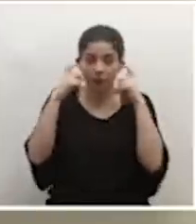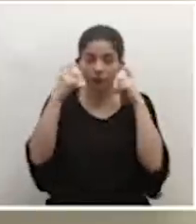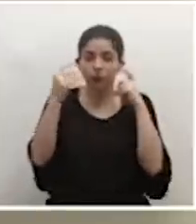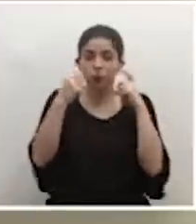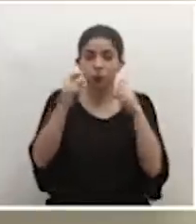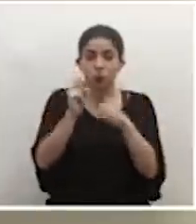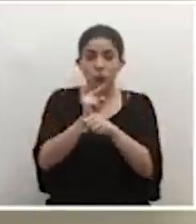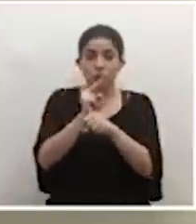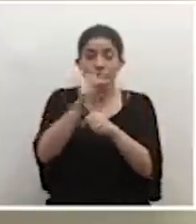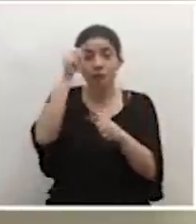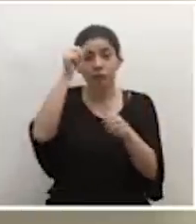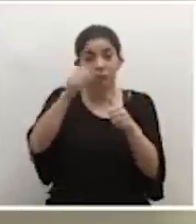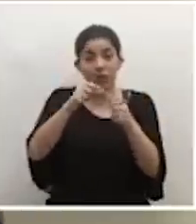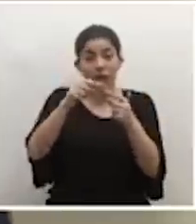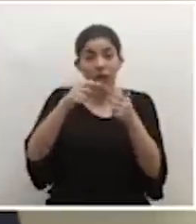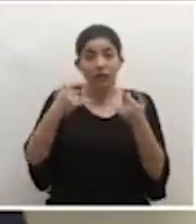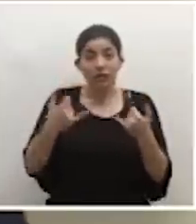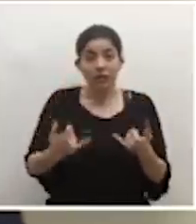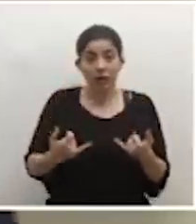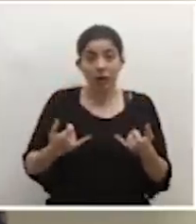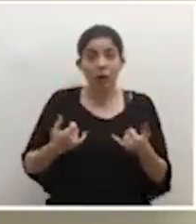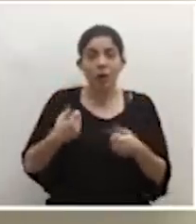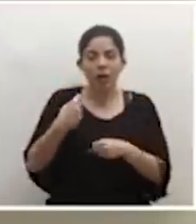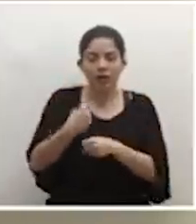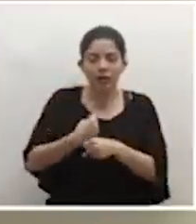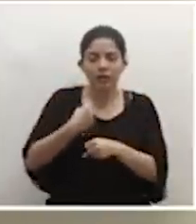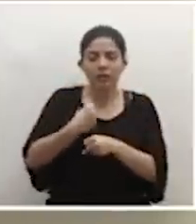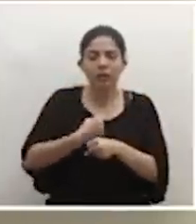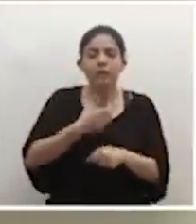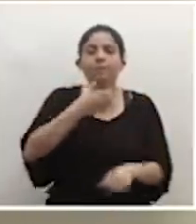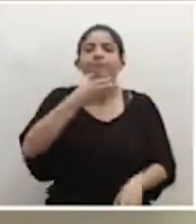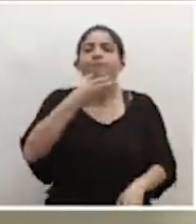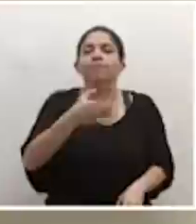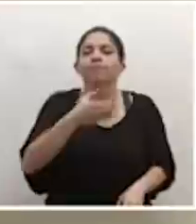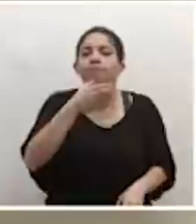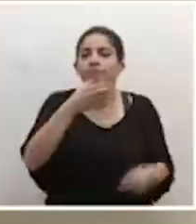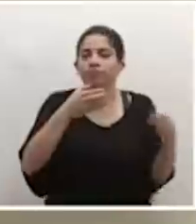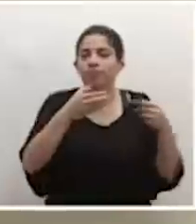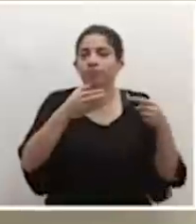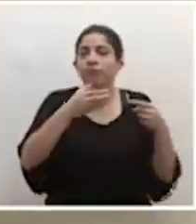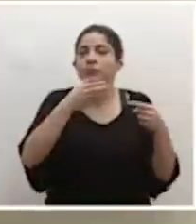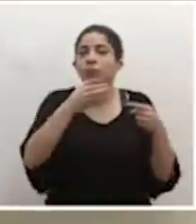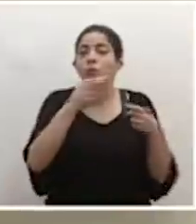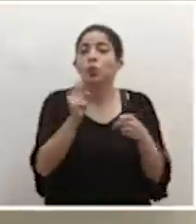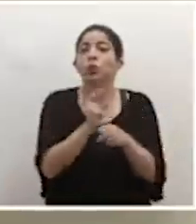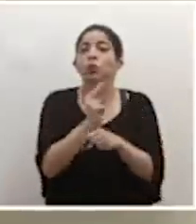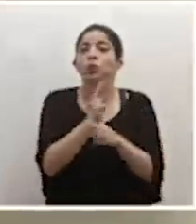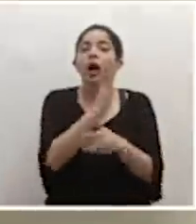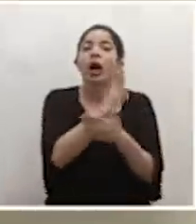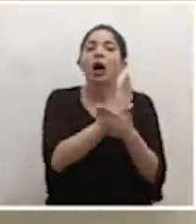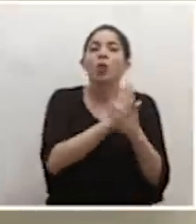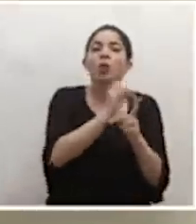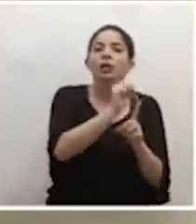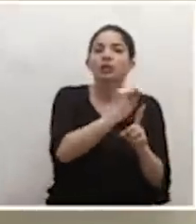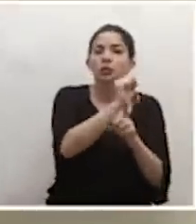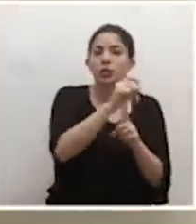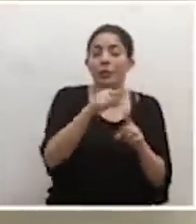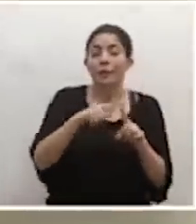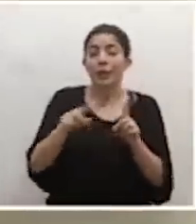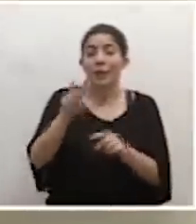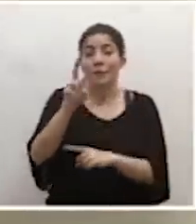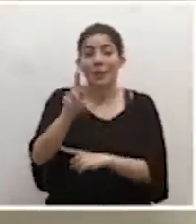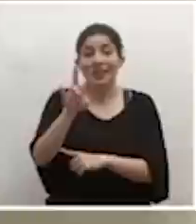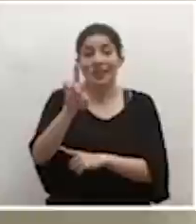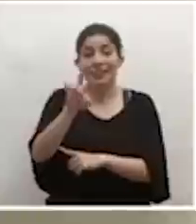Recordemos que hasta el momento hemos venido trabajando en recomendación en su uso para ciertos escenarios. A partir del